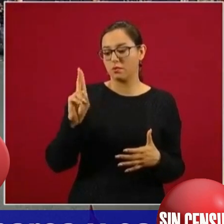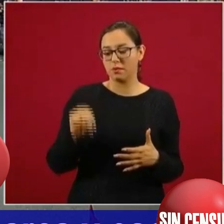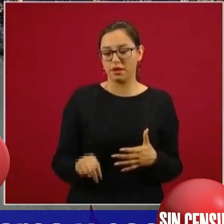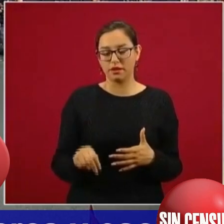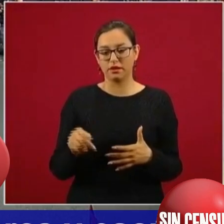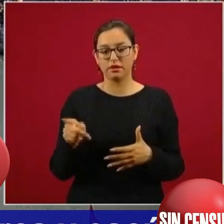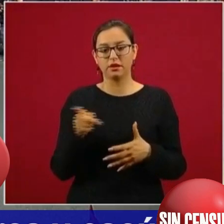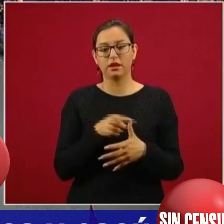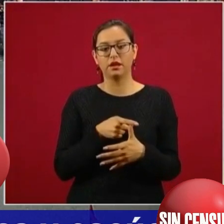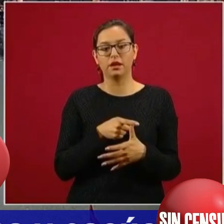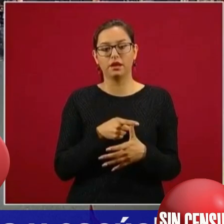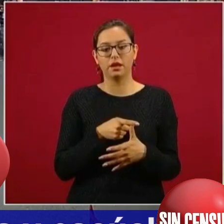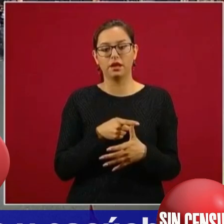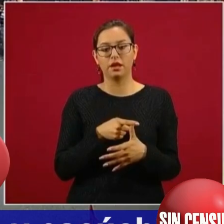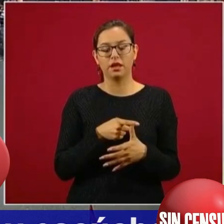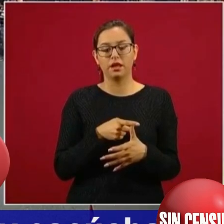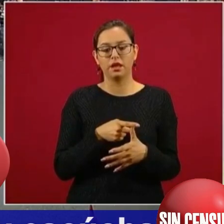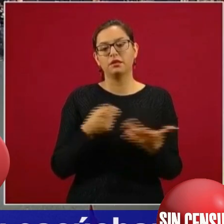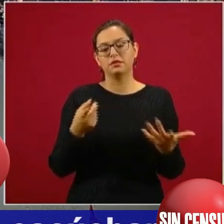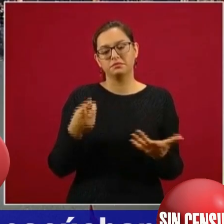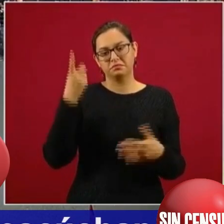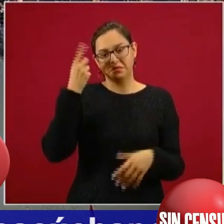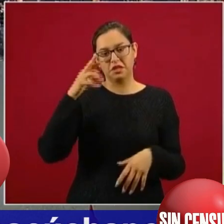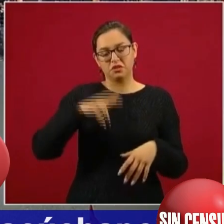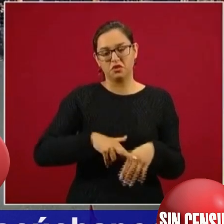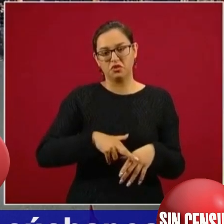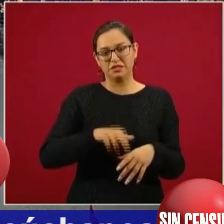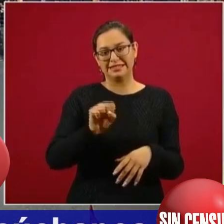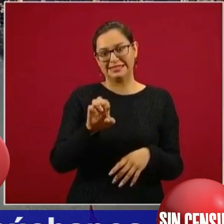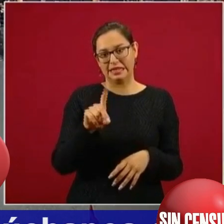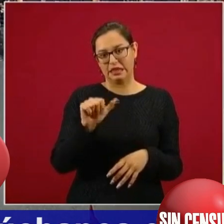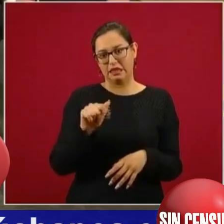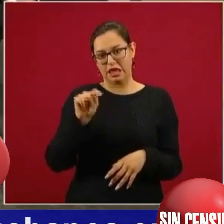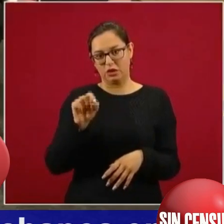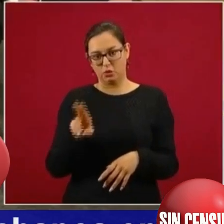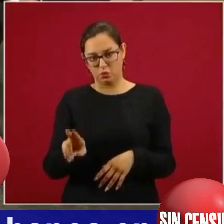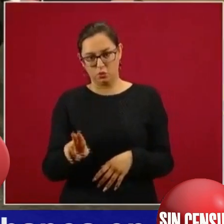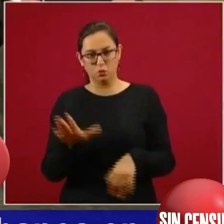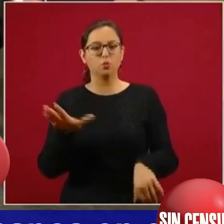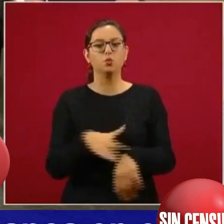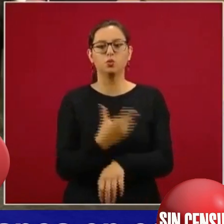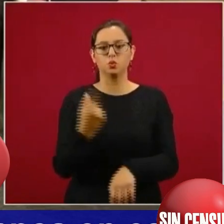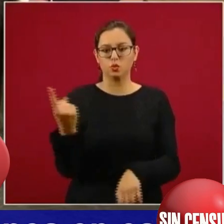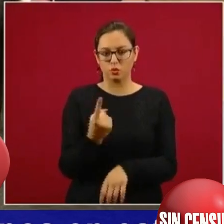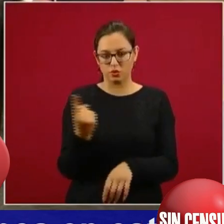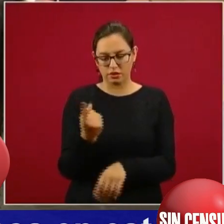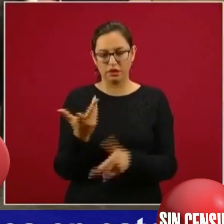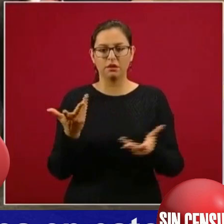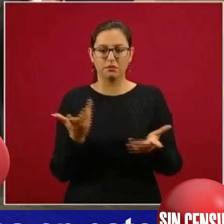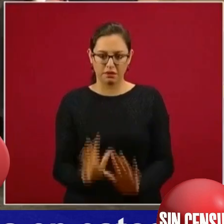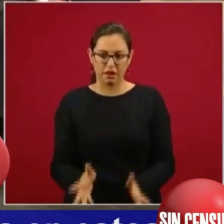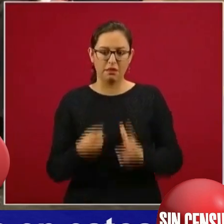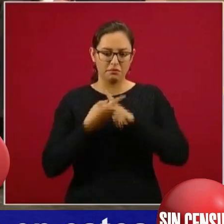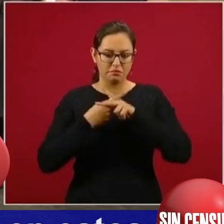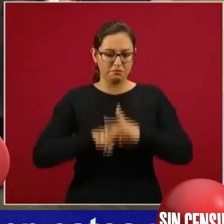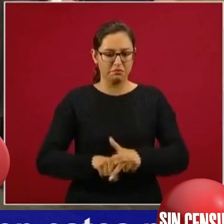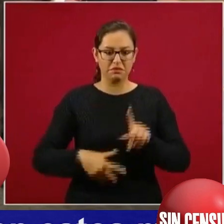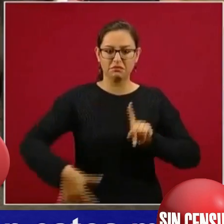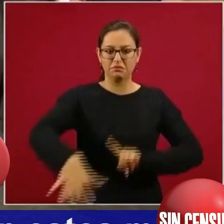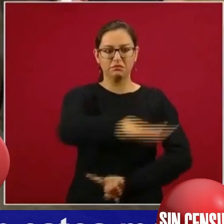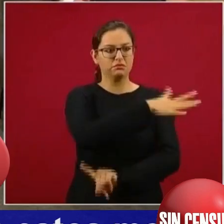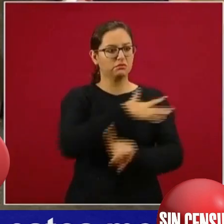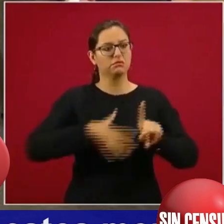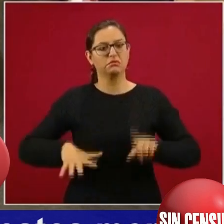de Desarrollo Urbano, porque se van a llevar a cabo acciones para mejoramiento de